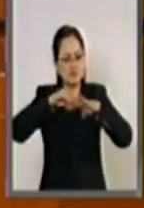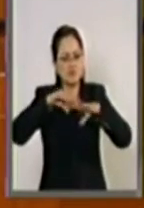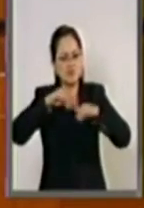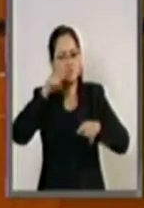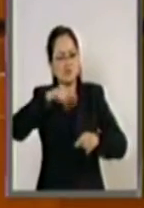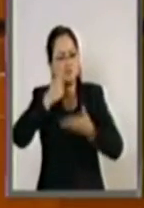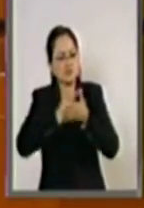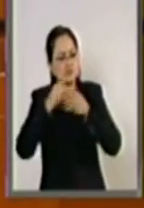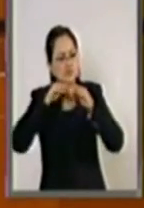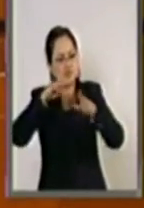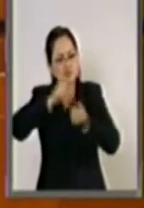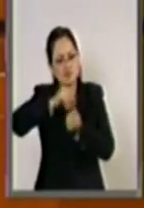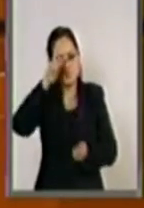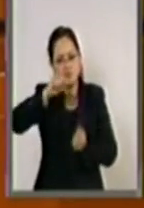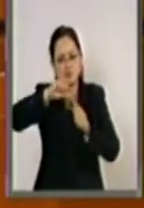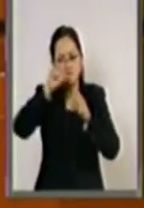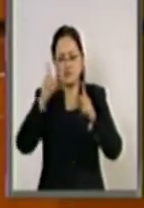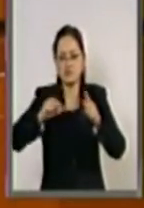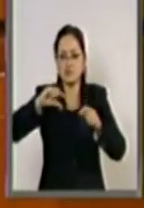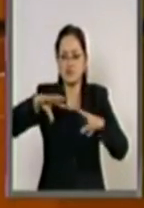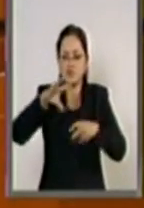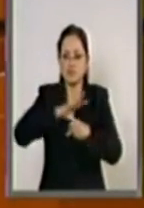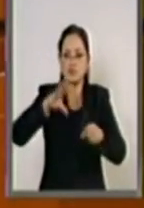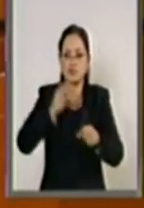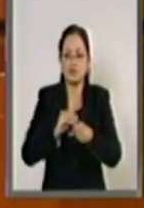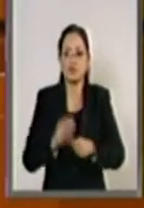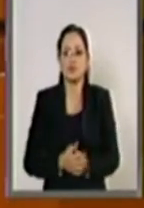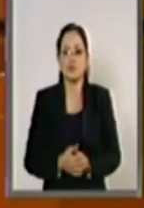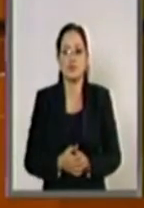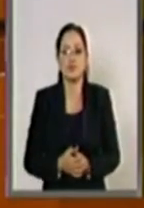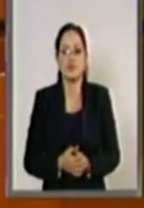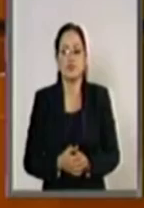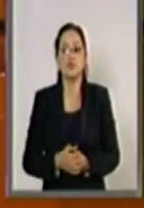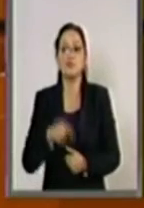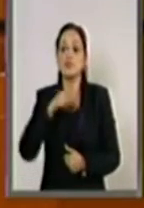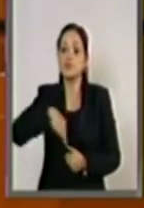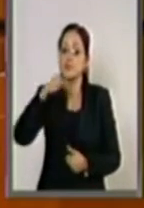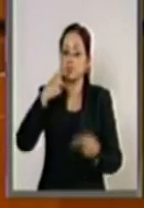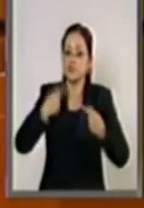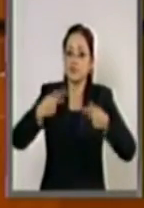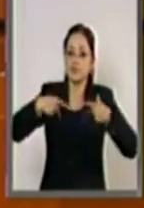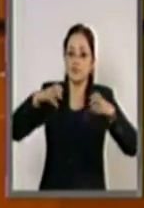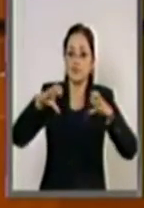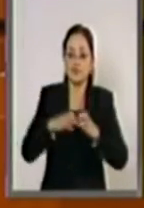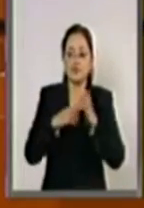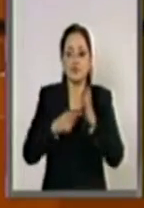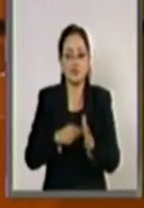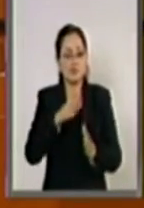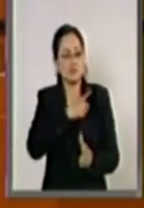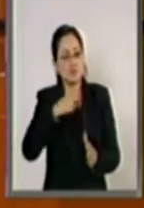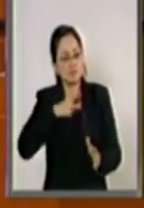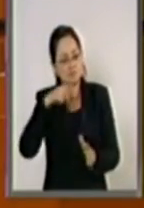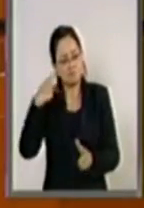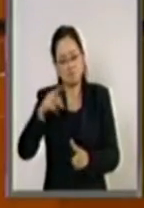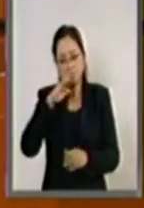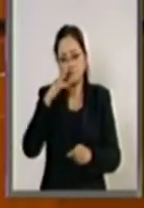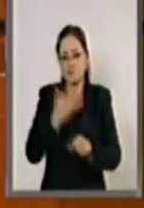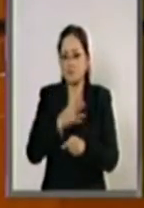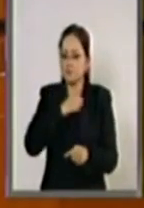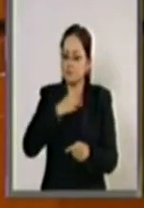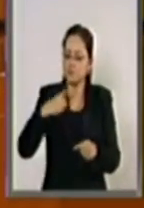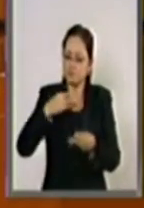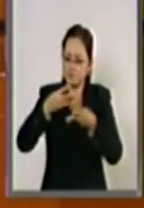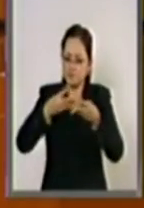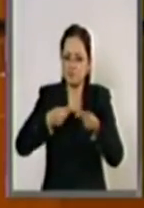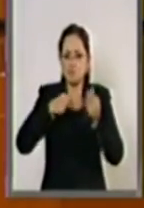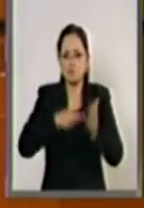fiscalización en todo el territorio nacional. Plantea que todo servidor público está obligado a rendir la declaración patrimonial y la